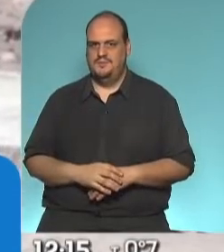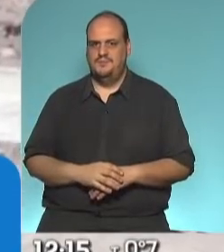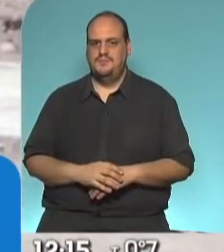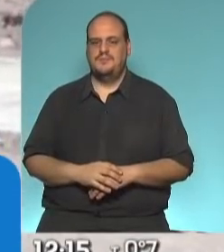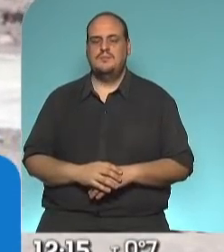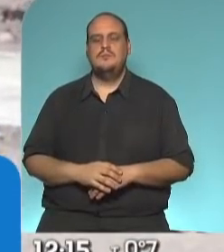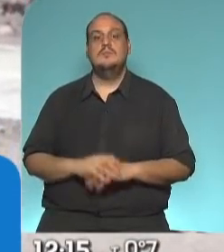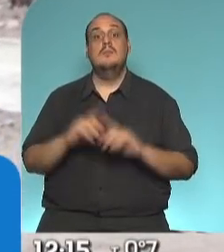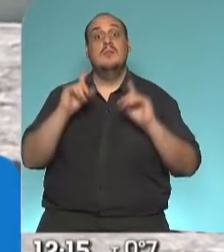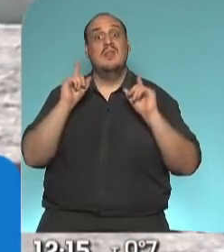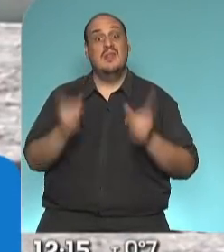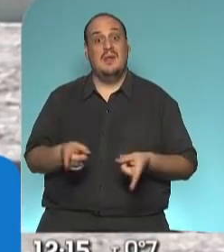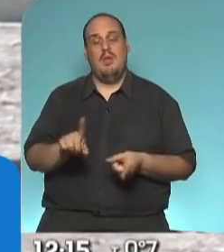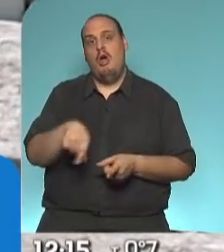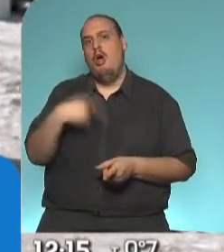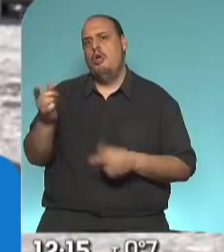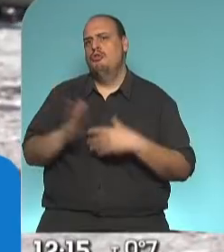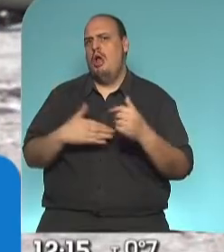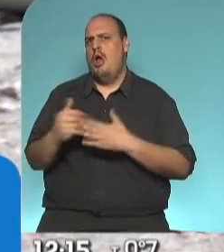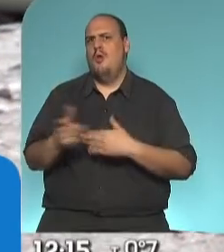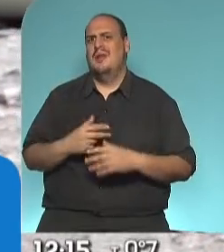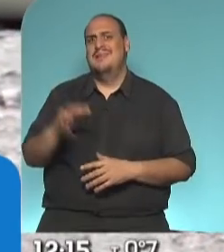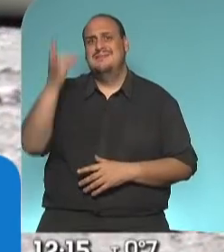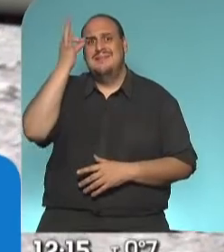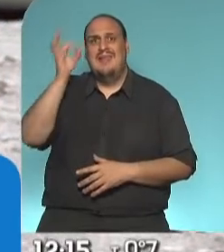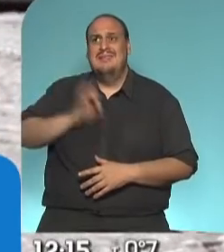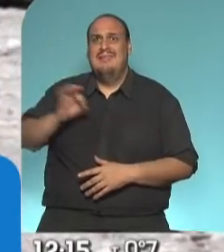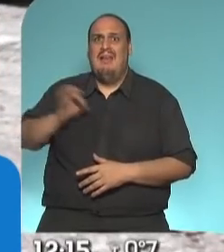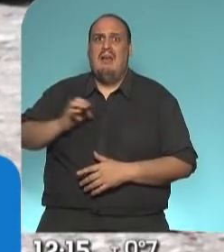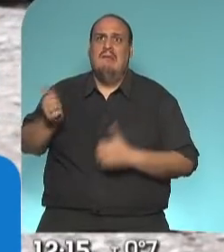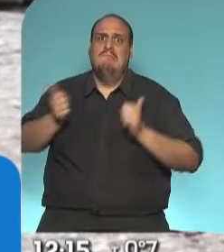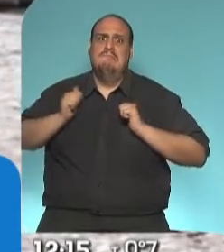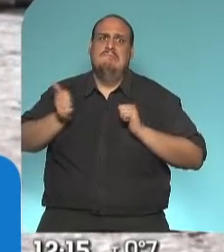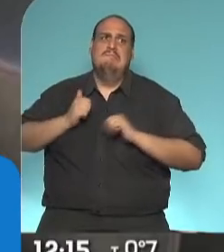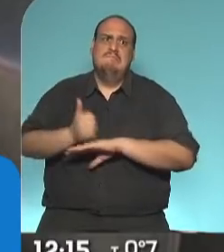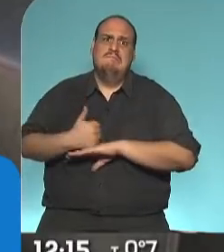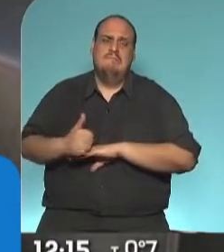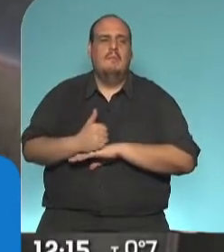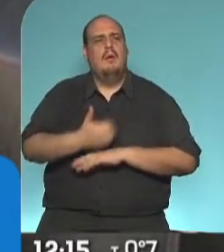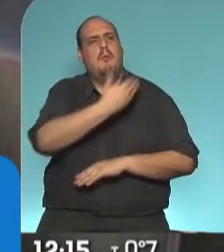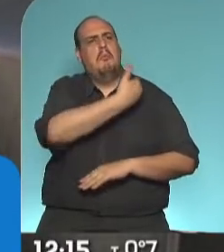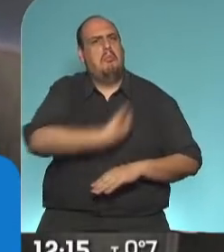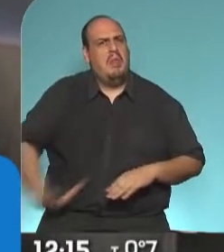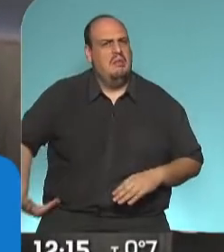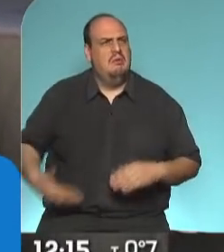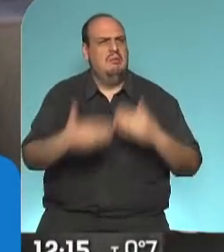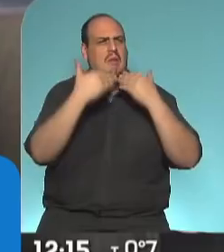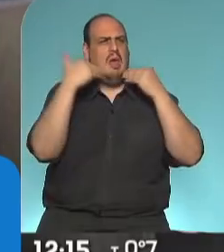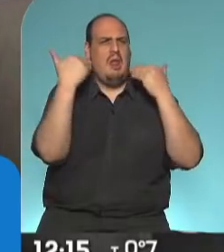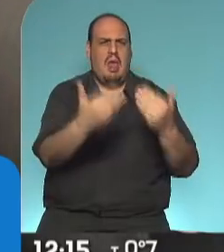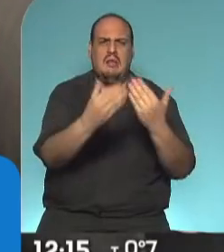la gran obra esperada por más de 30 años, que quiero agradecerle al Presidente y a los Ministros,